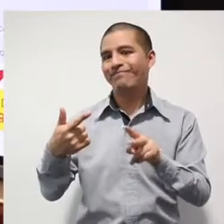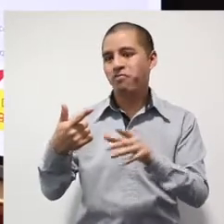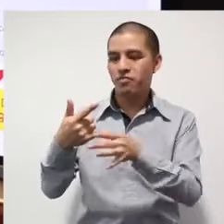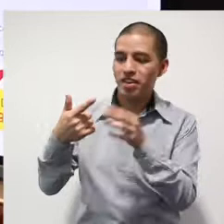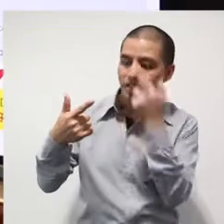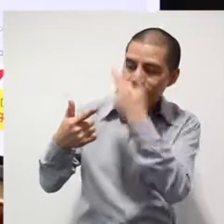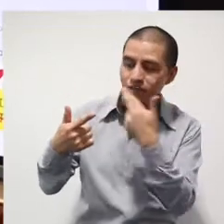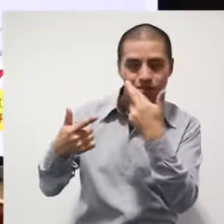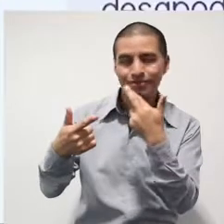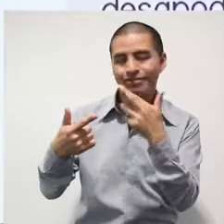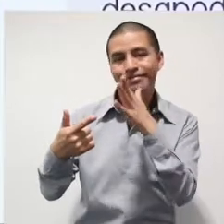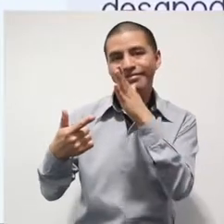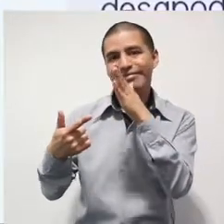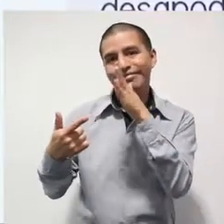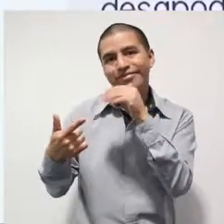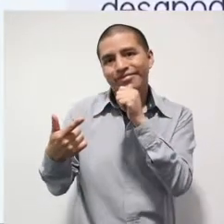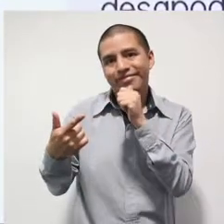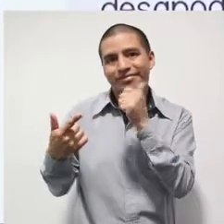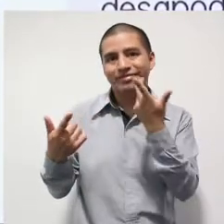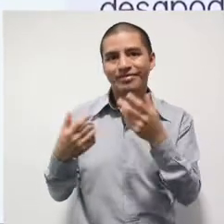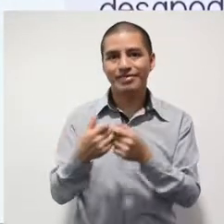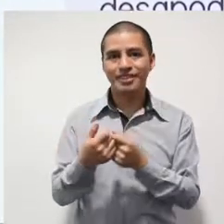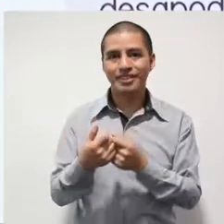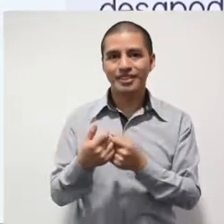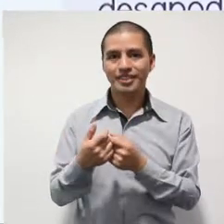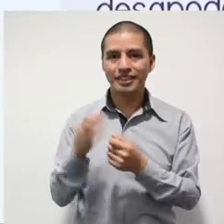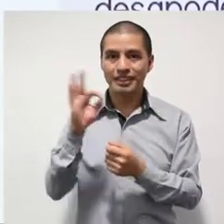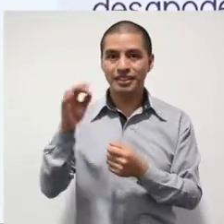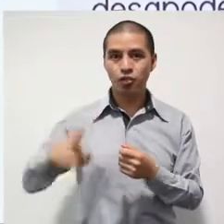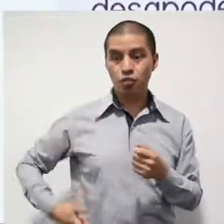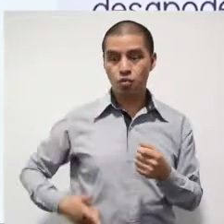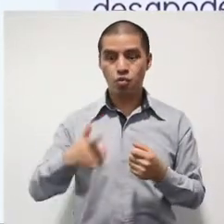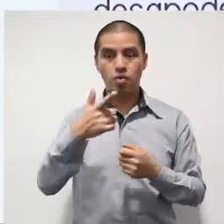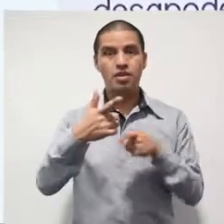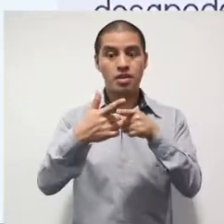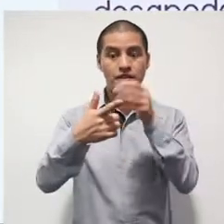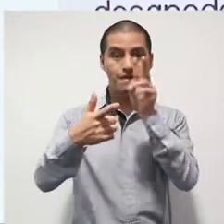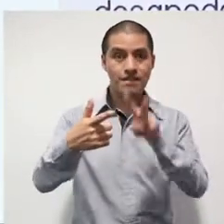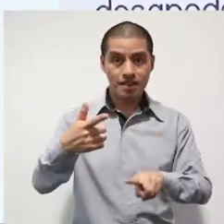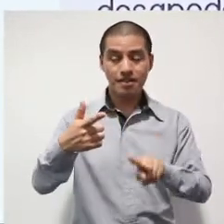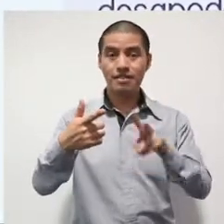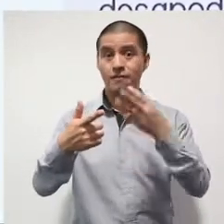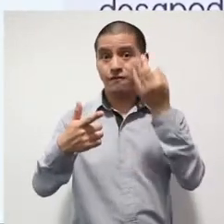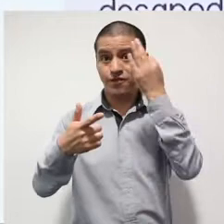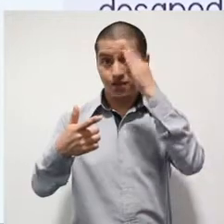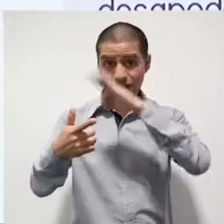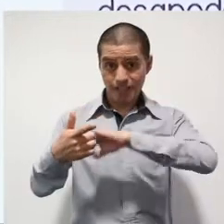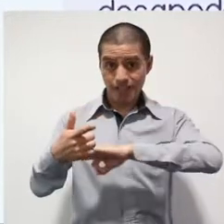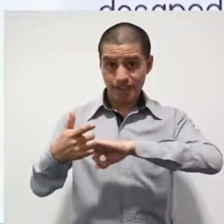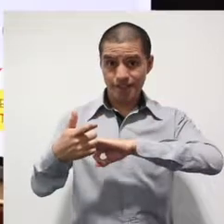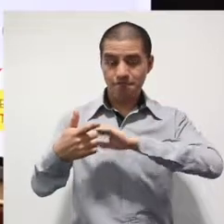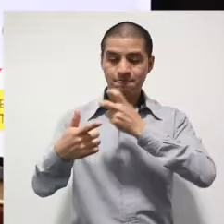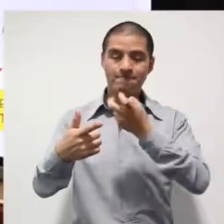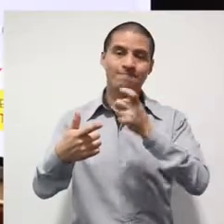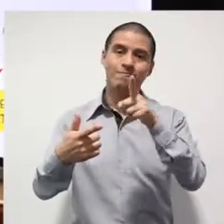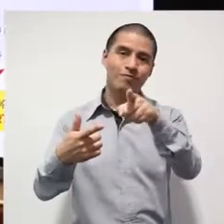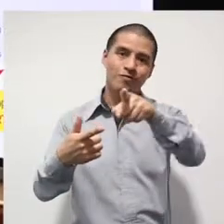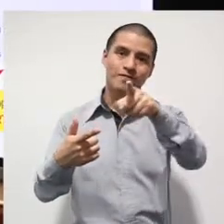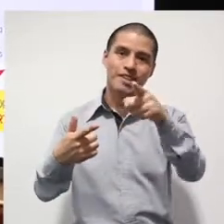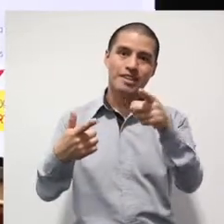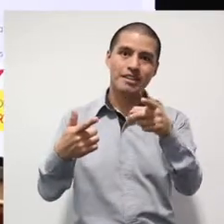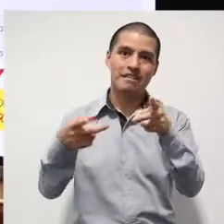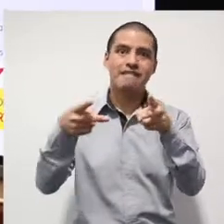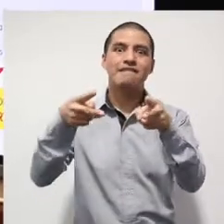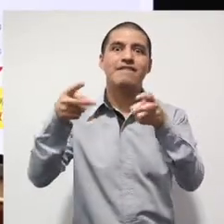Es imposible que te pongas a revisar si el arma es auténtica o si el arma no es auténtica.